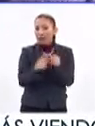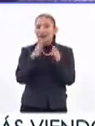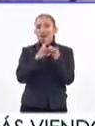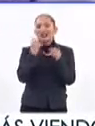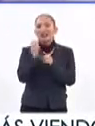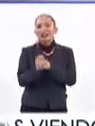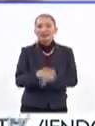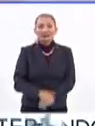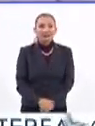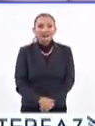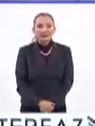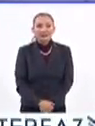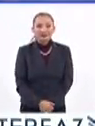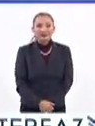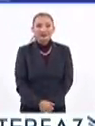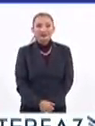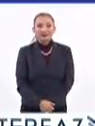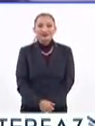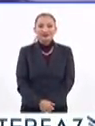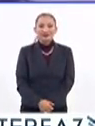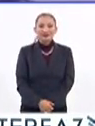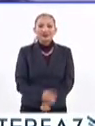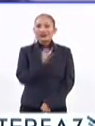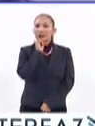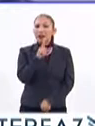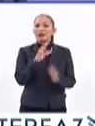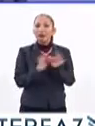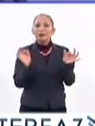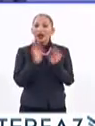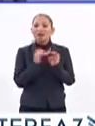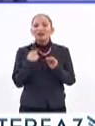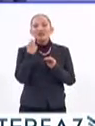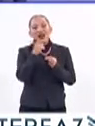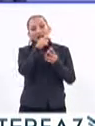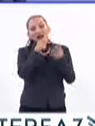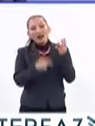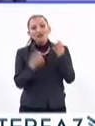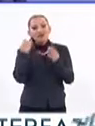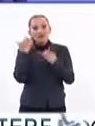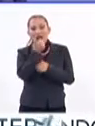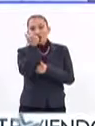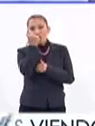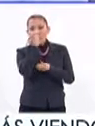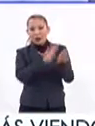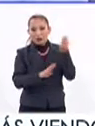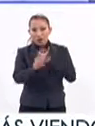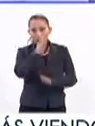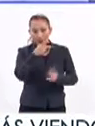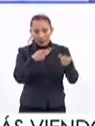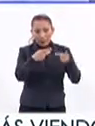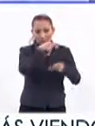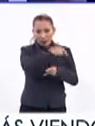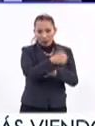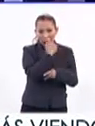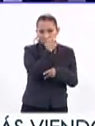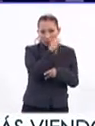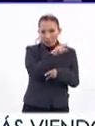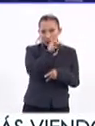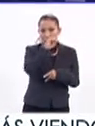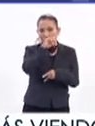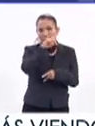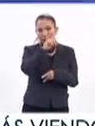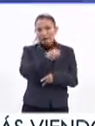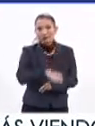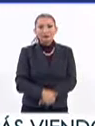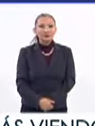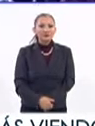Te contamos de qué se trata. También te contamos los detalles del Congreso Estudiantil de Biología organizado por estudiantes del Poli.